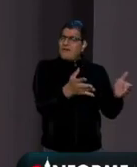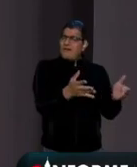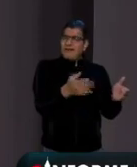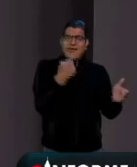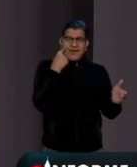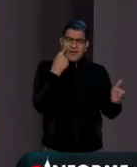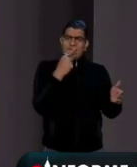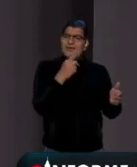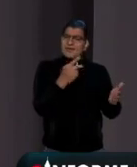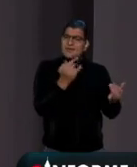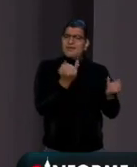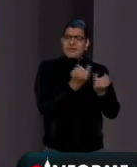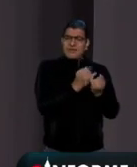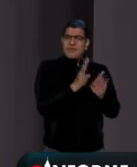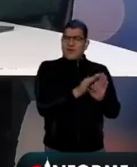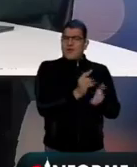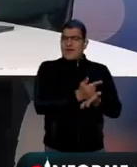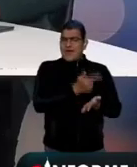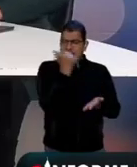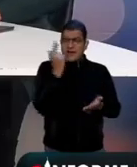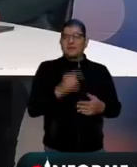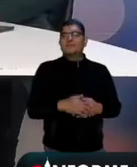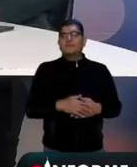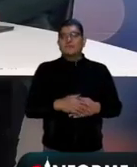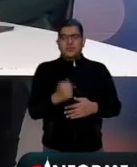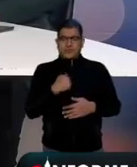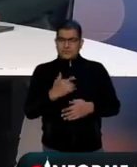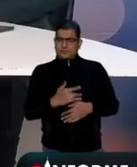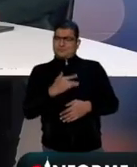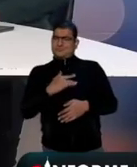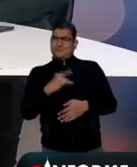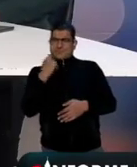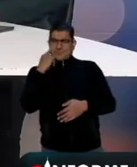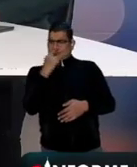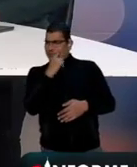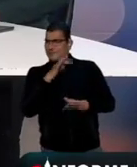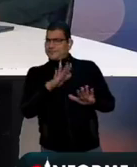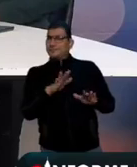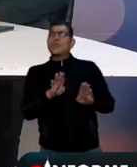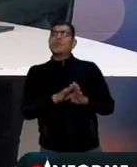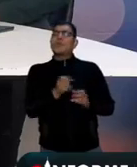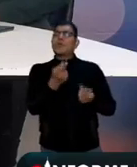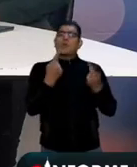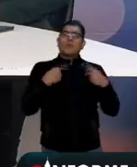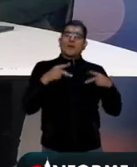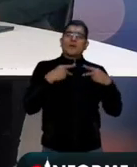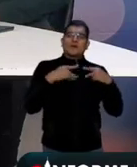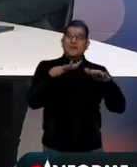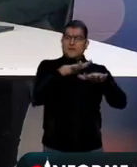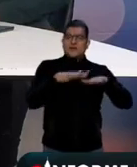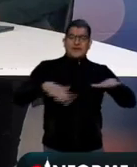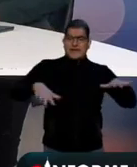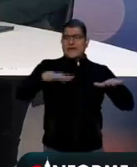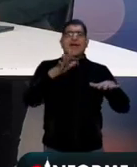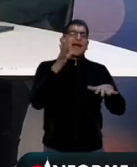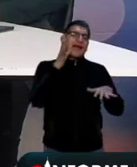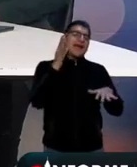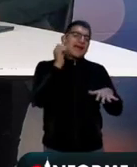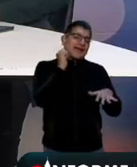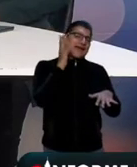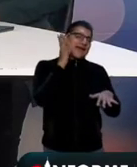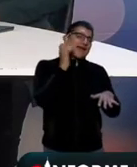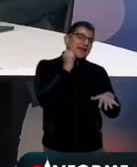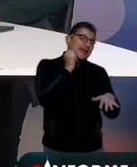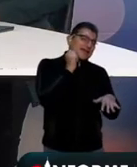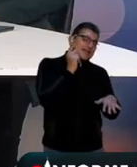cosa grave. Sí, a mí lo que me sorprende es que legisladores de la oposición, no solo Lili Telles,